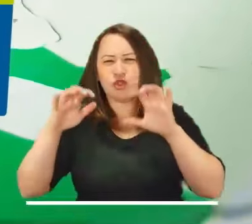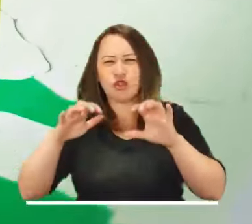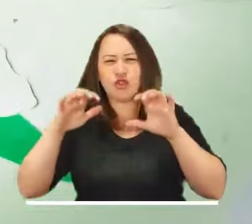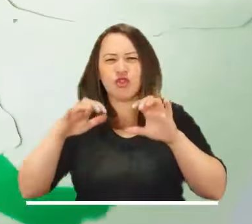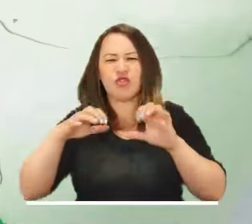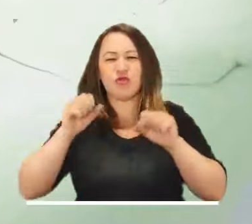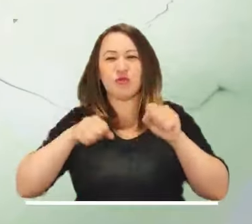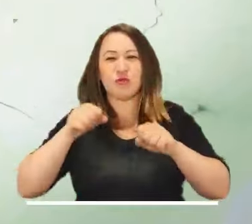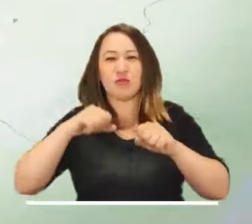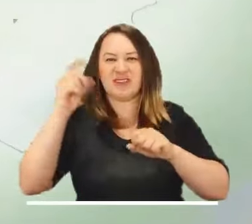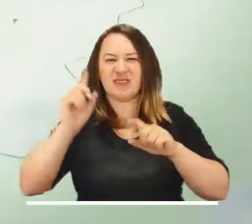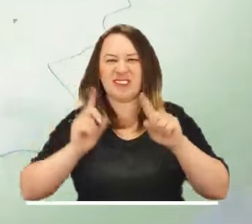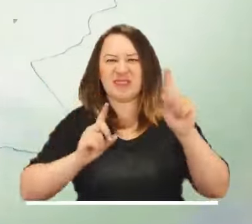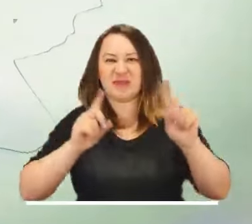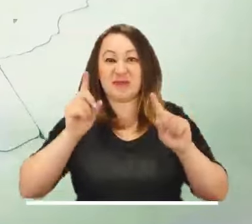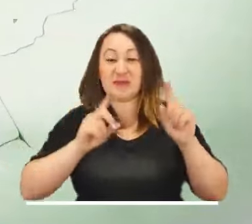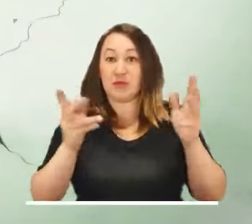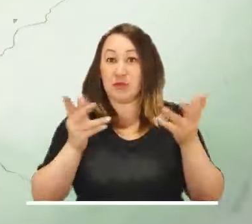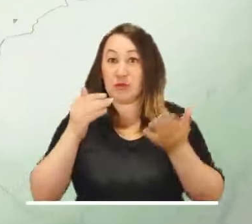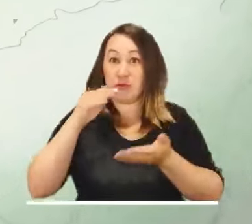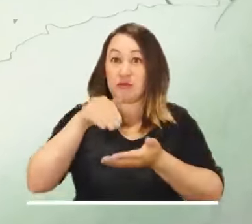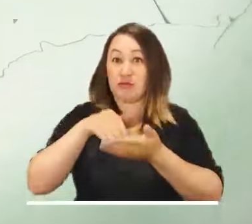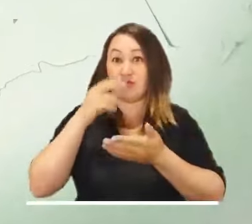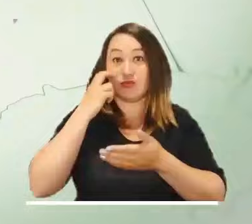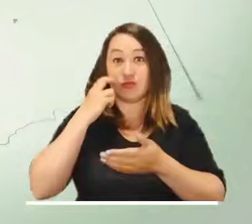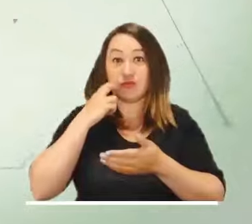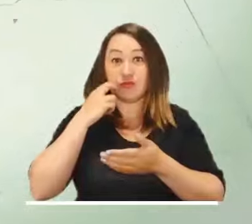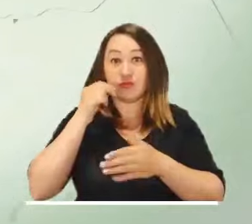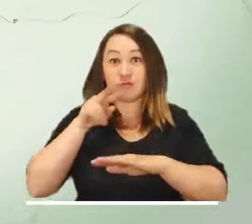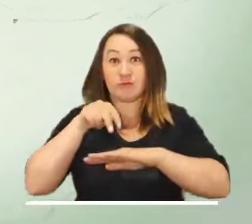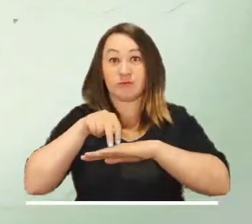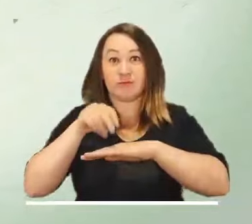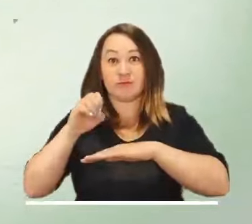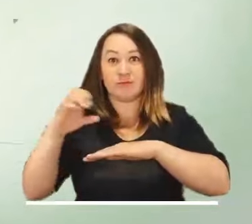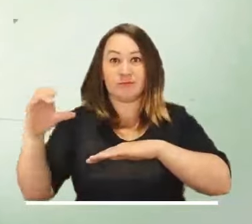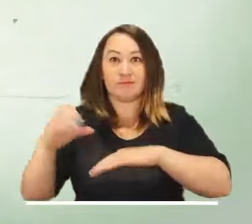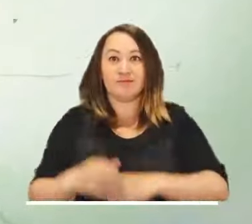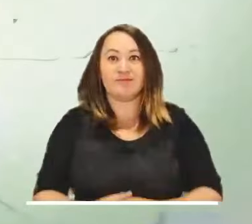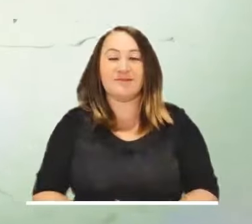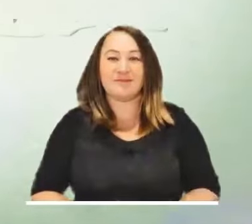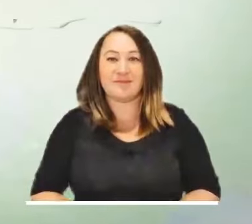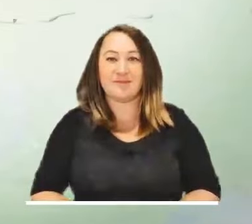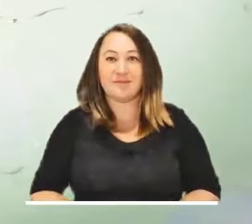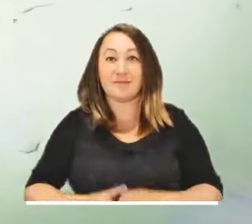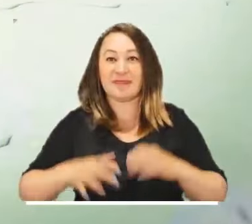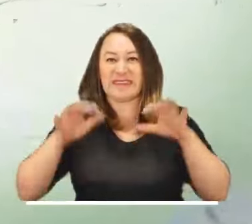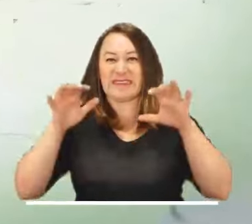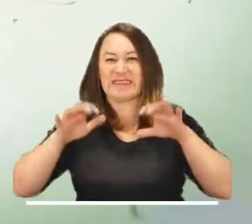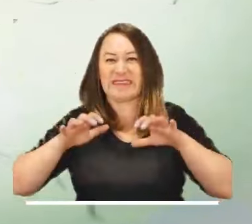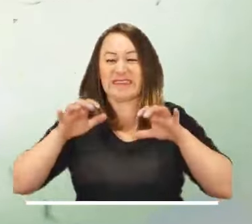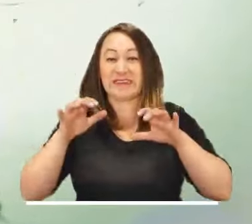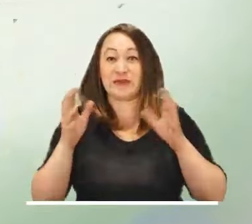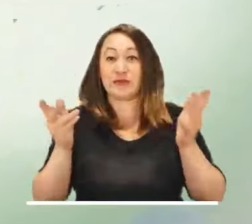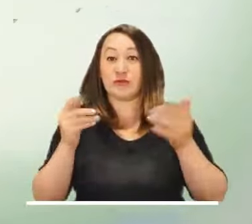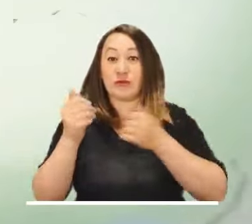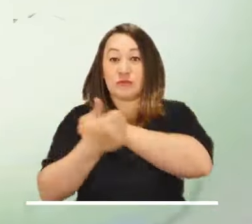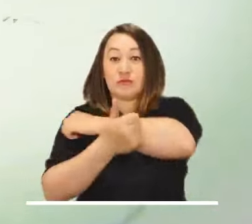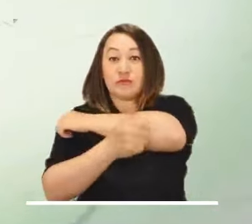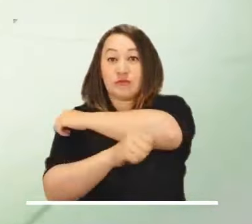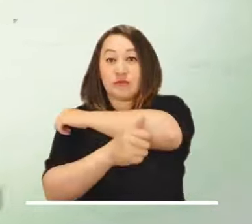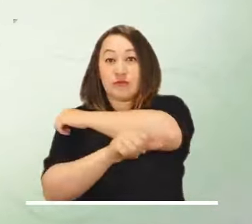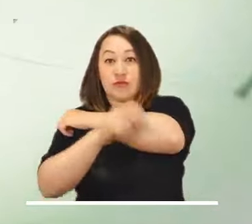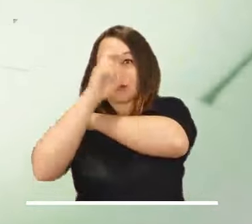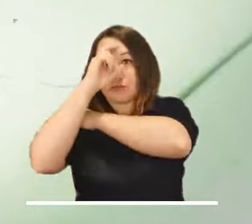Chocó y el occidente de Nariño. Las aguas bañarán gran parte de Boyacá, norte de Santander, oriente de